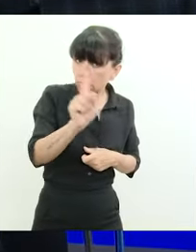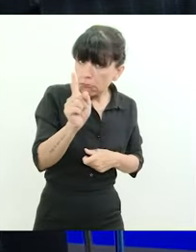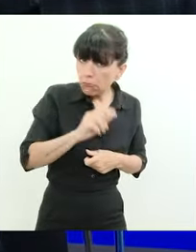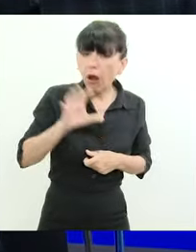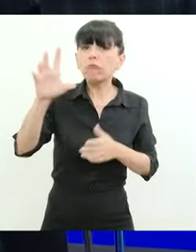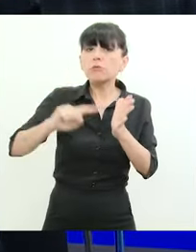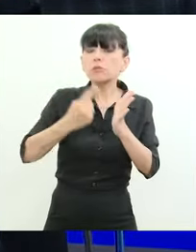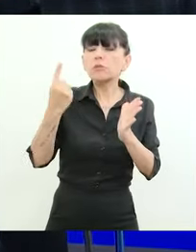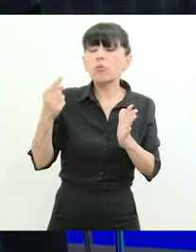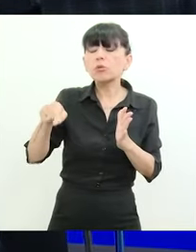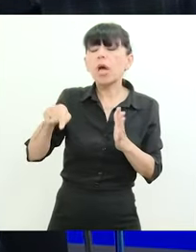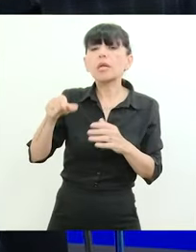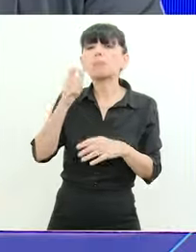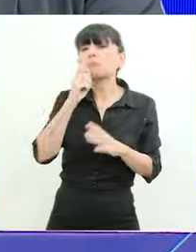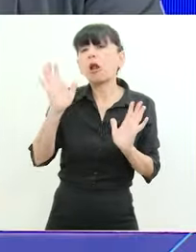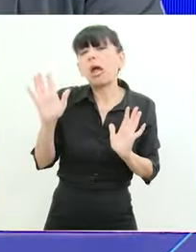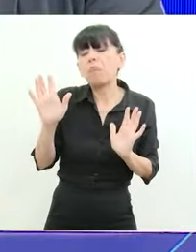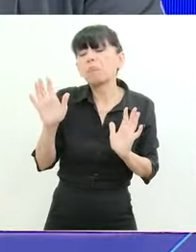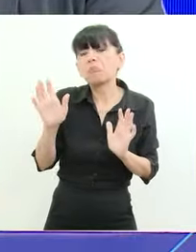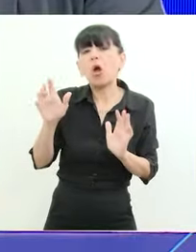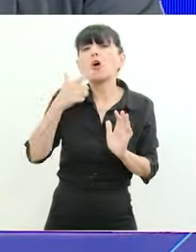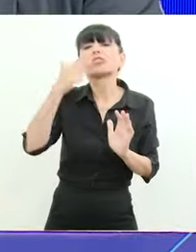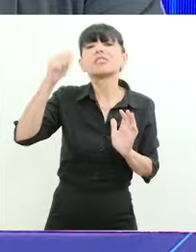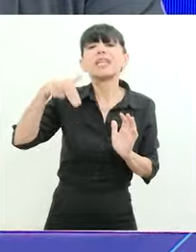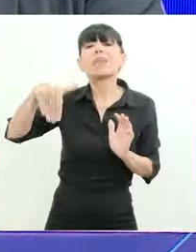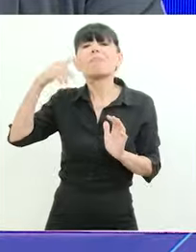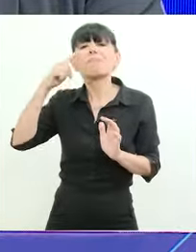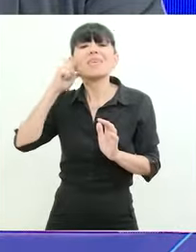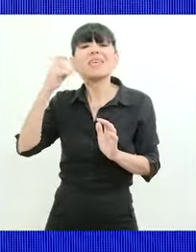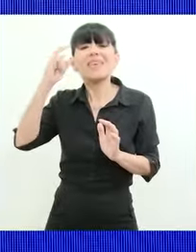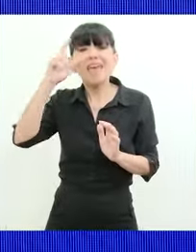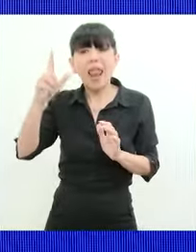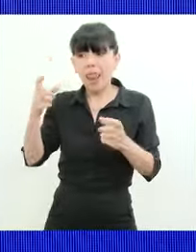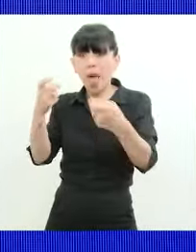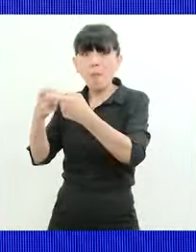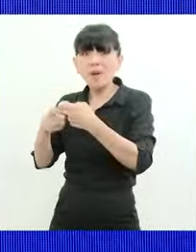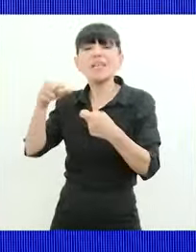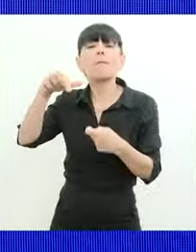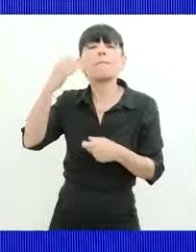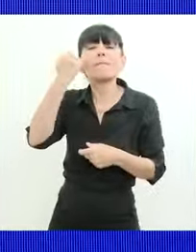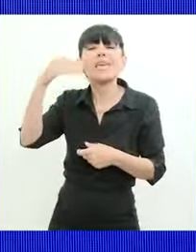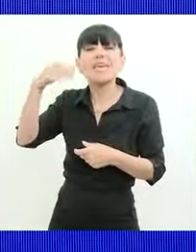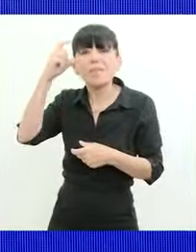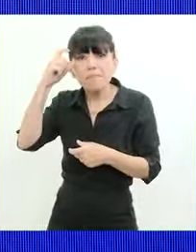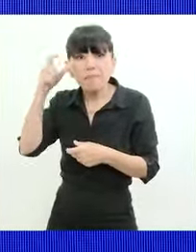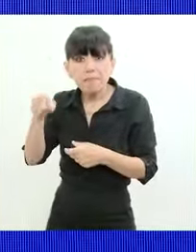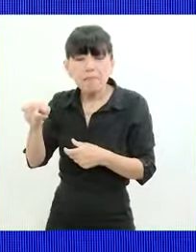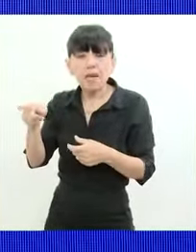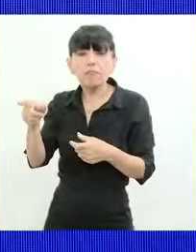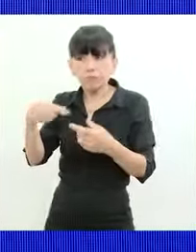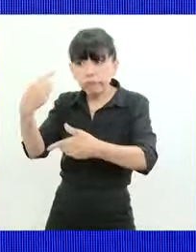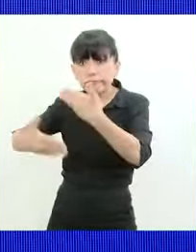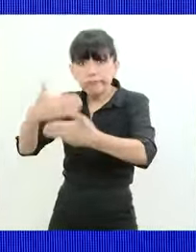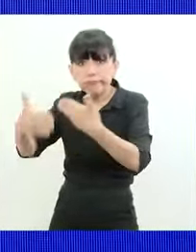Buenos Aires empresas PYME que hoy viven para Vaca Muerta usted tiene Mar del Plata empresas de